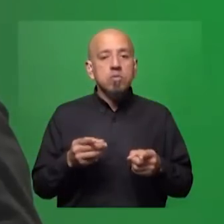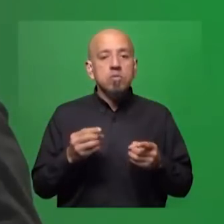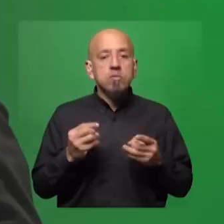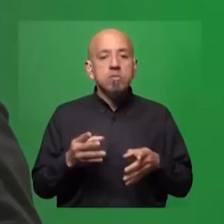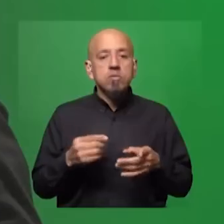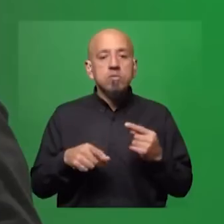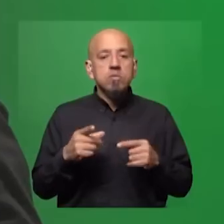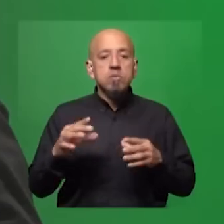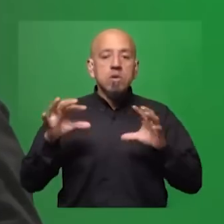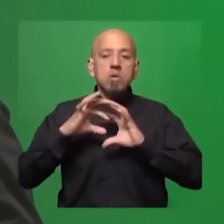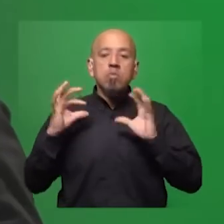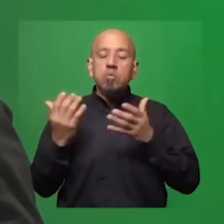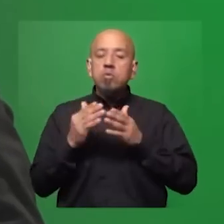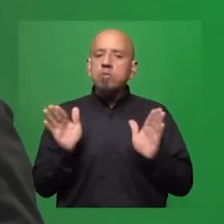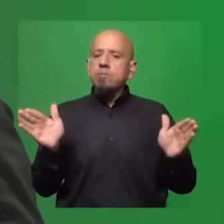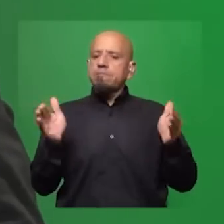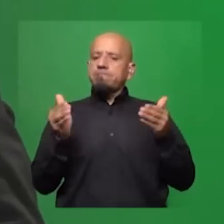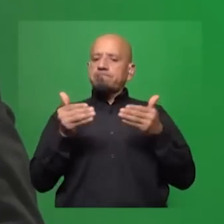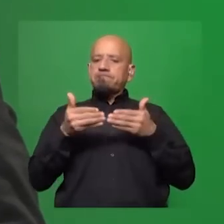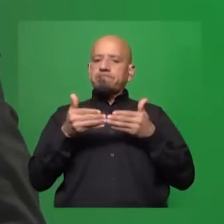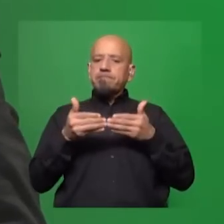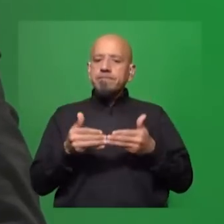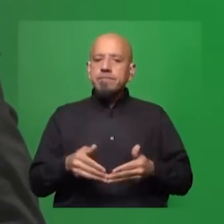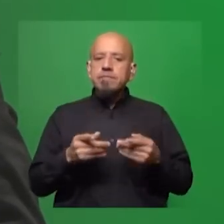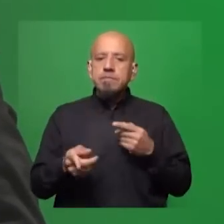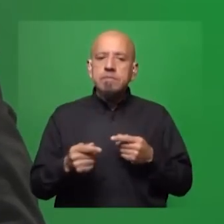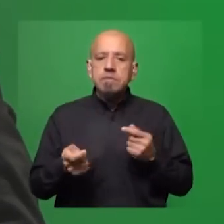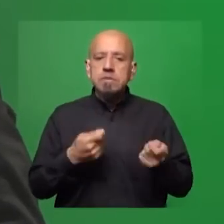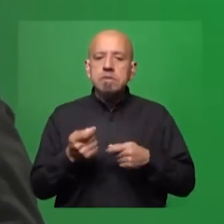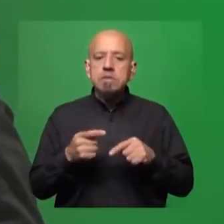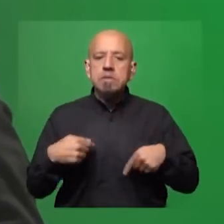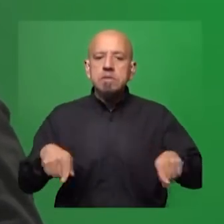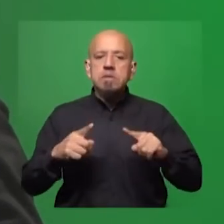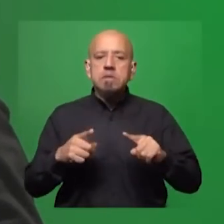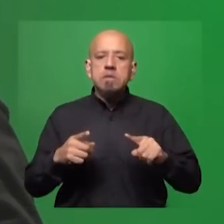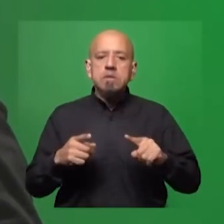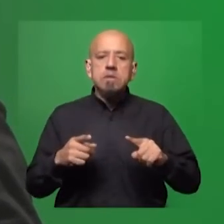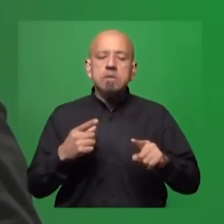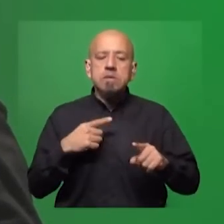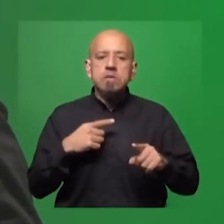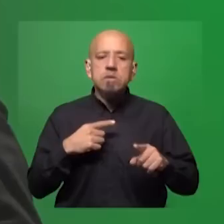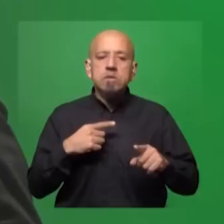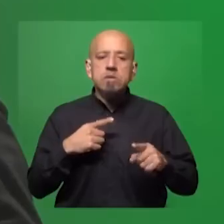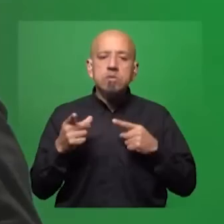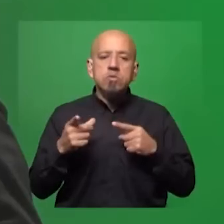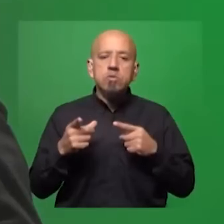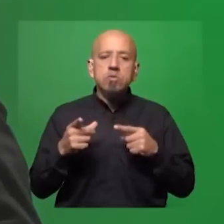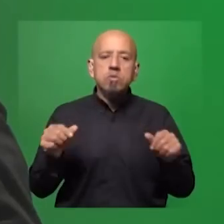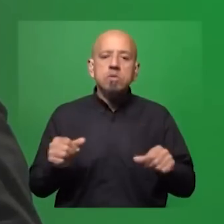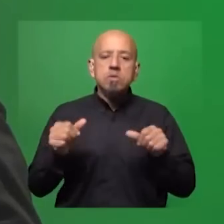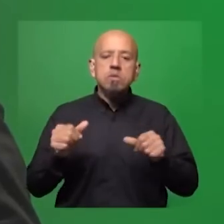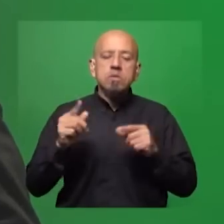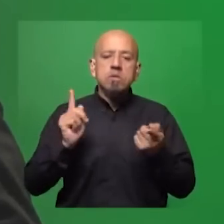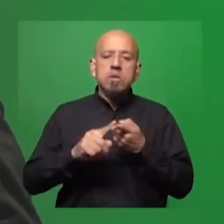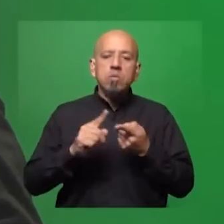abierto menos al mundo. Tienen el mismo defecto de comerciar poco entre ellos, pero nosotros somos los campeones de haber hecho acuerdos